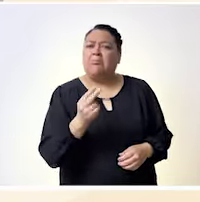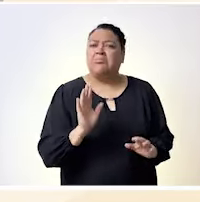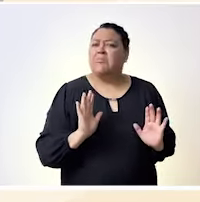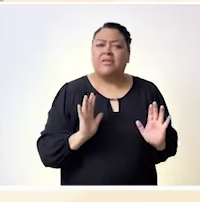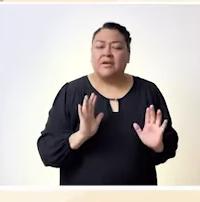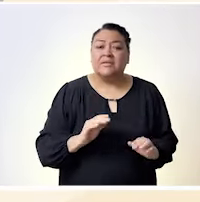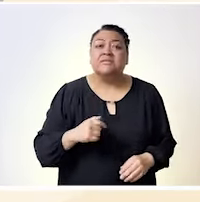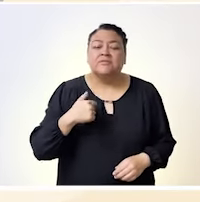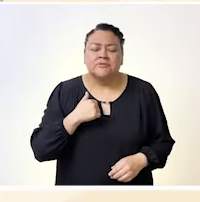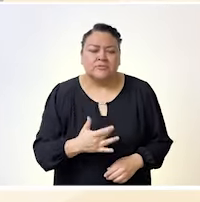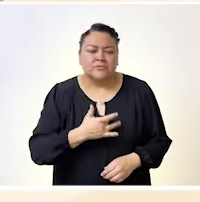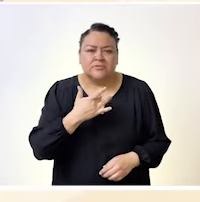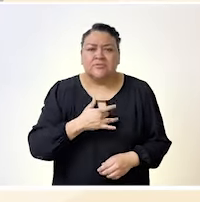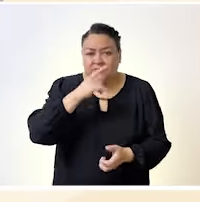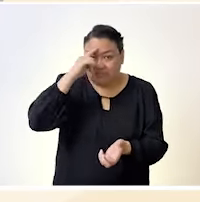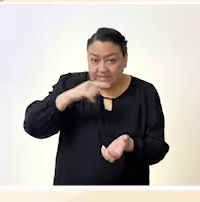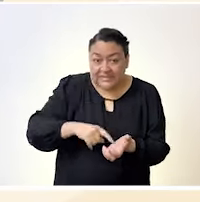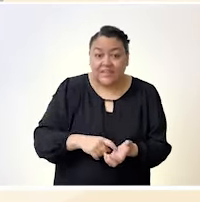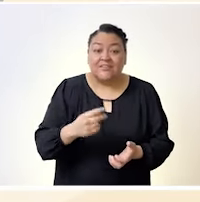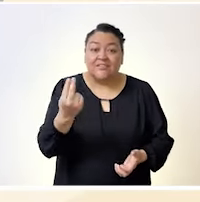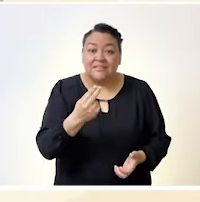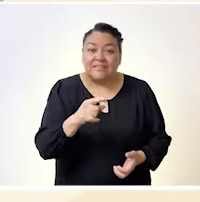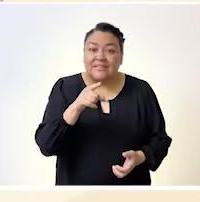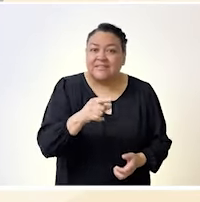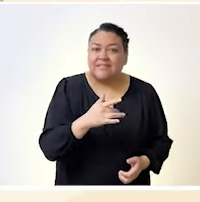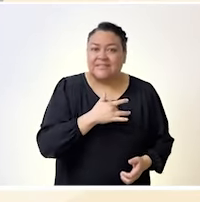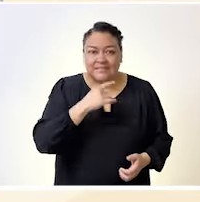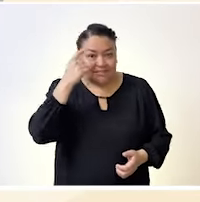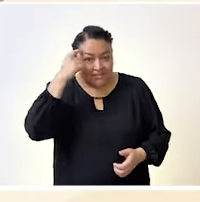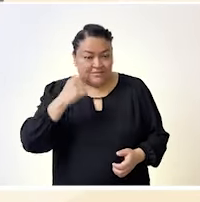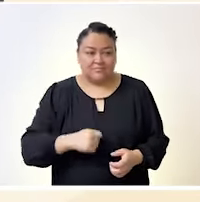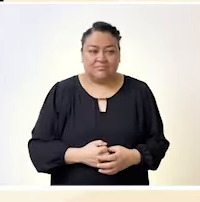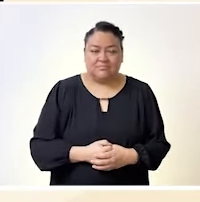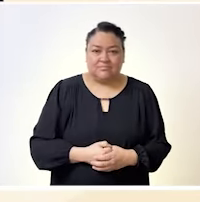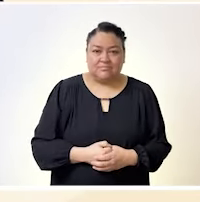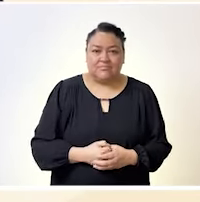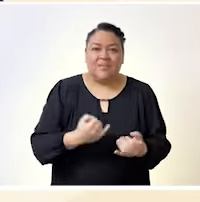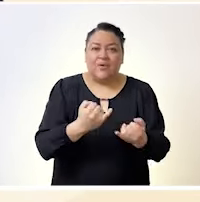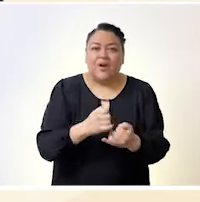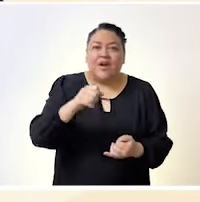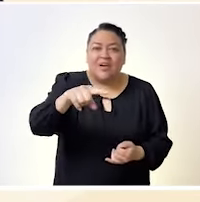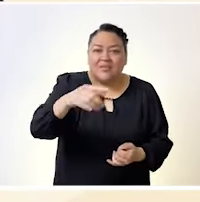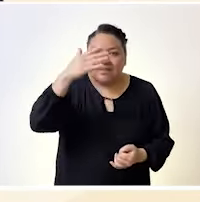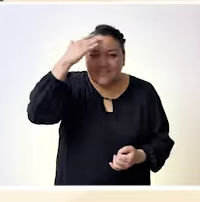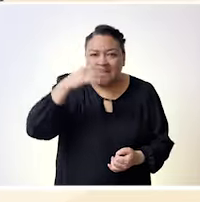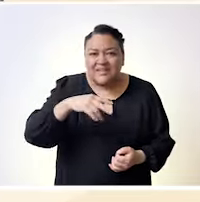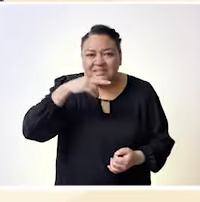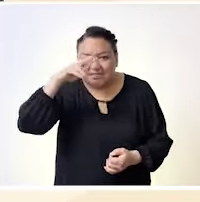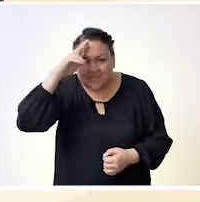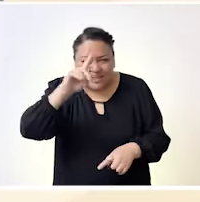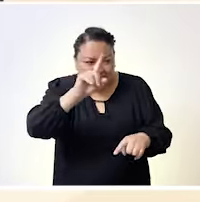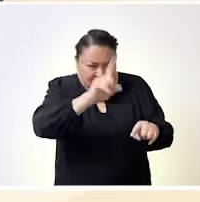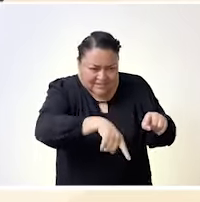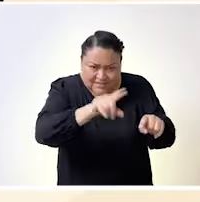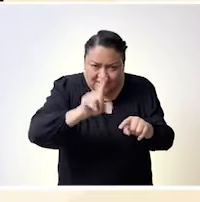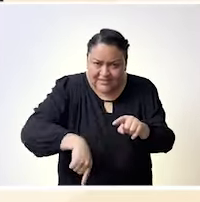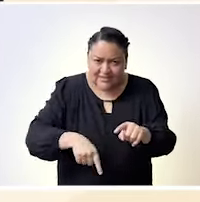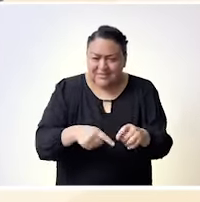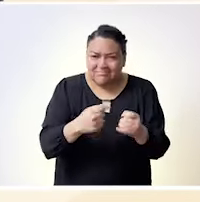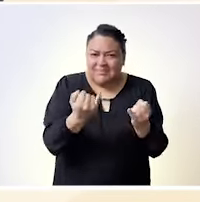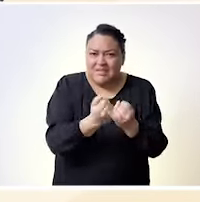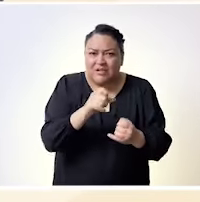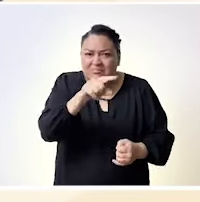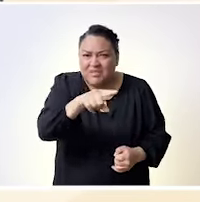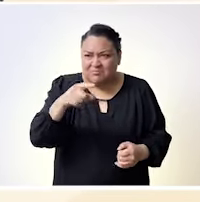un cabello hermoso, sino más bien creo que viene desde aquí y desde aquí. Acabar con esa fichita como de la ignorancia, ¿no?